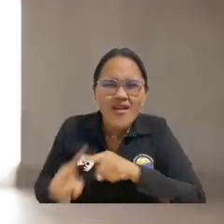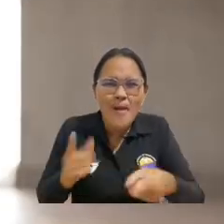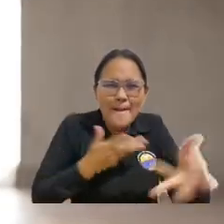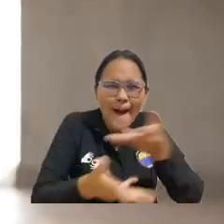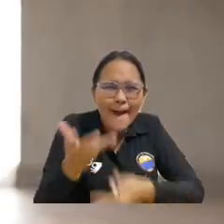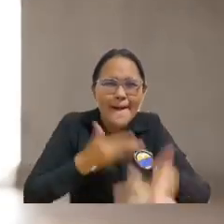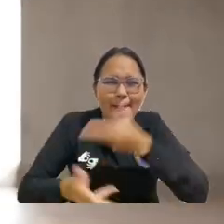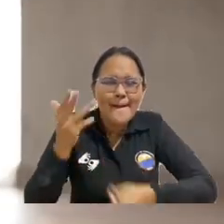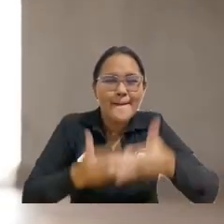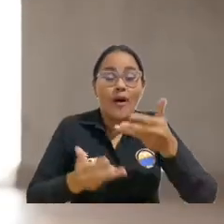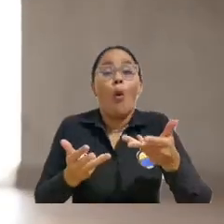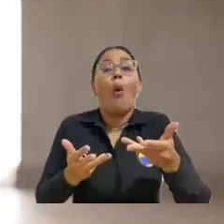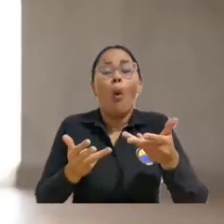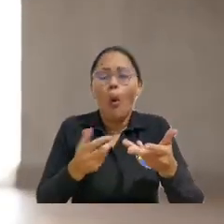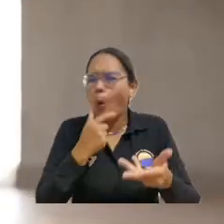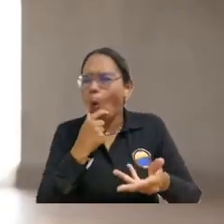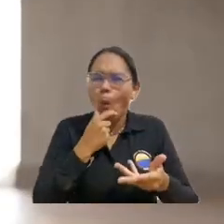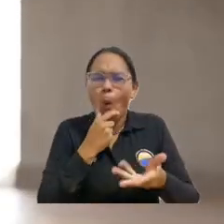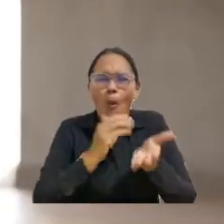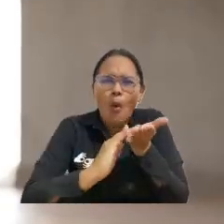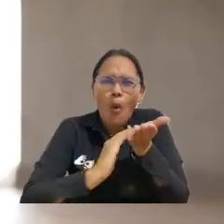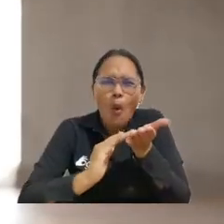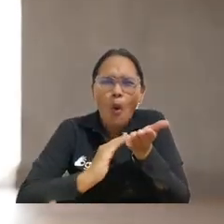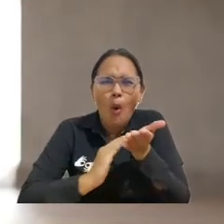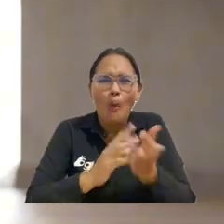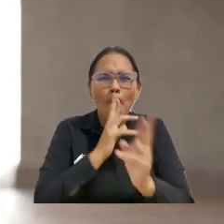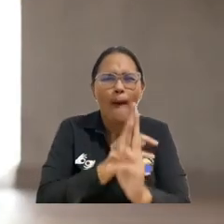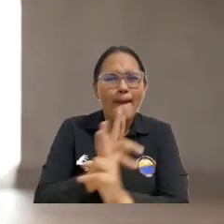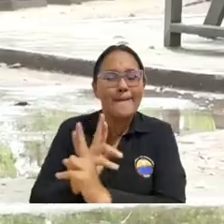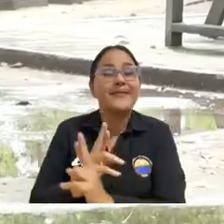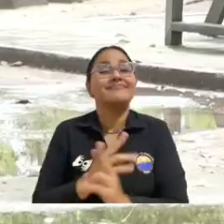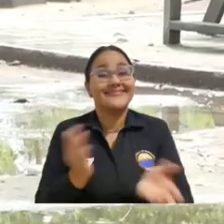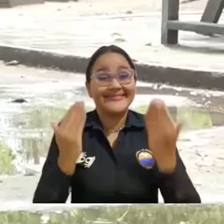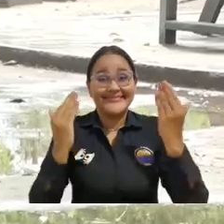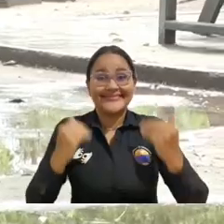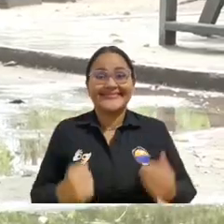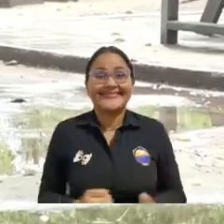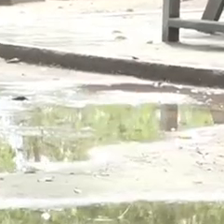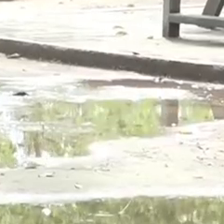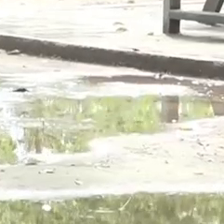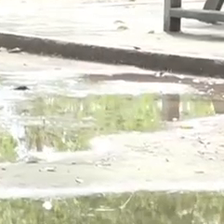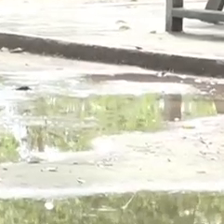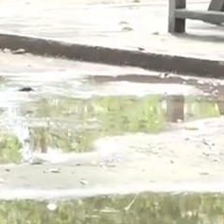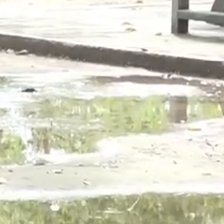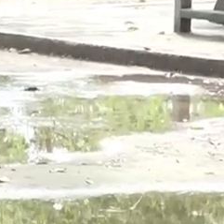se facilitaba la posibilidad de, entre nosotros mismos, poder encontrar soluciones a los problemas que se iban presentando.